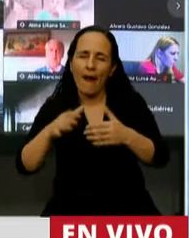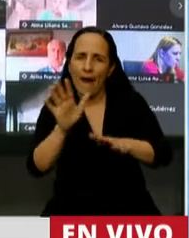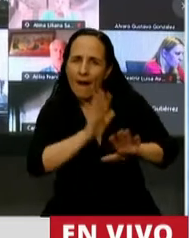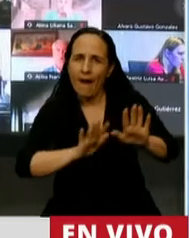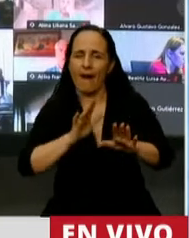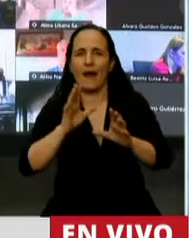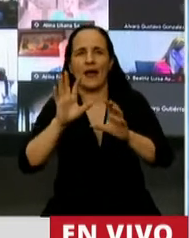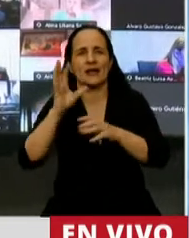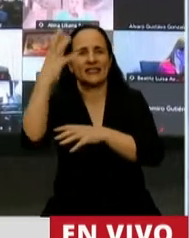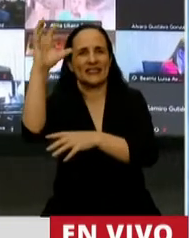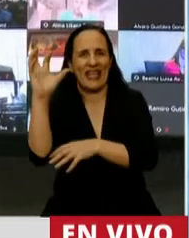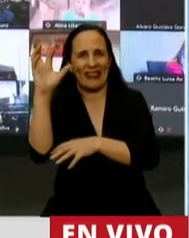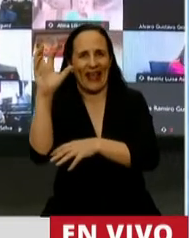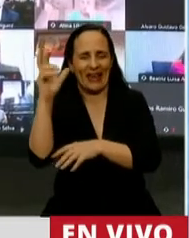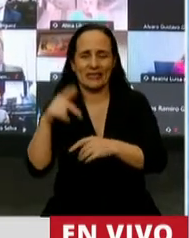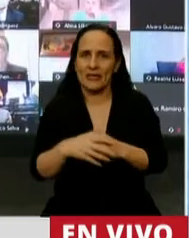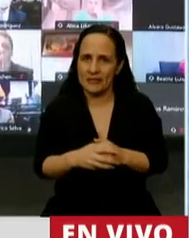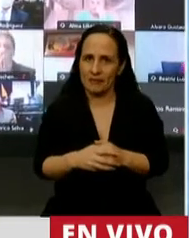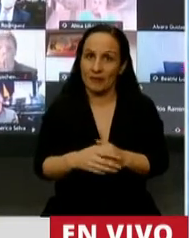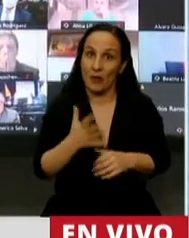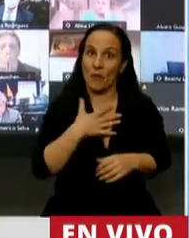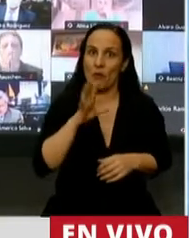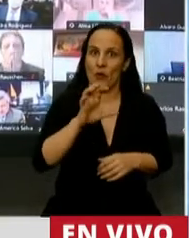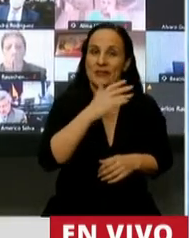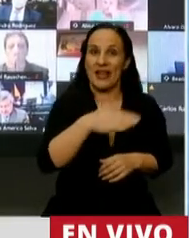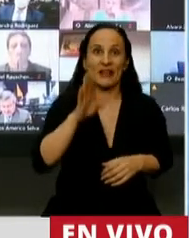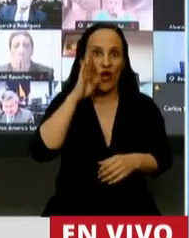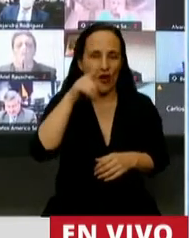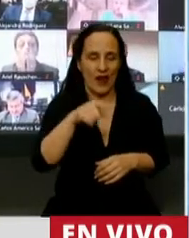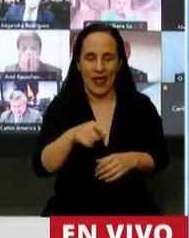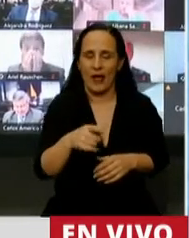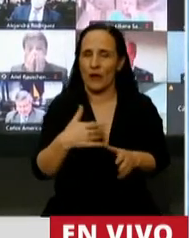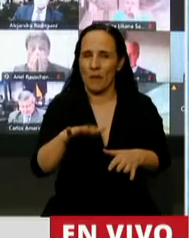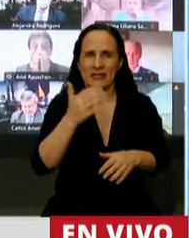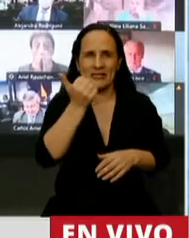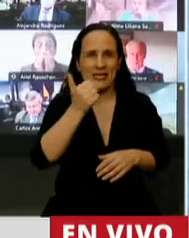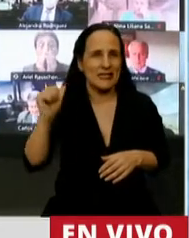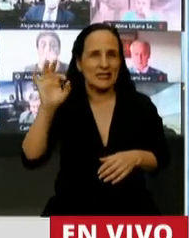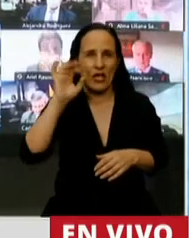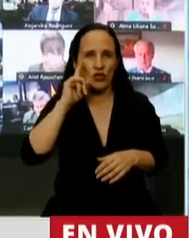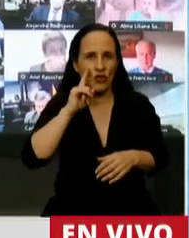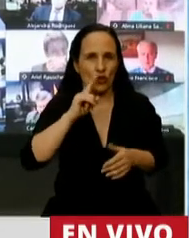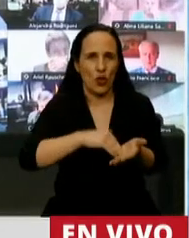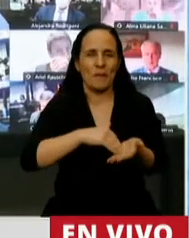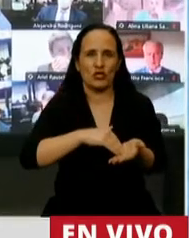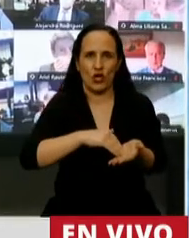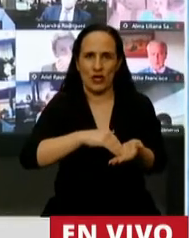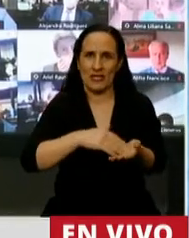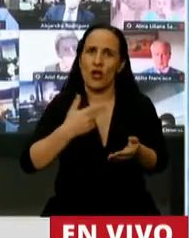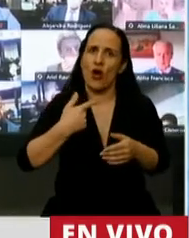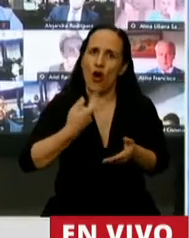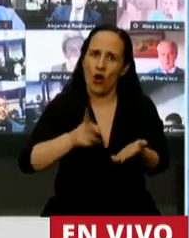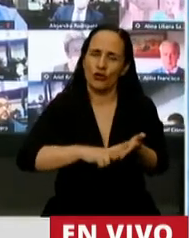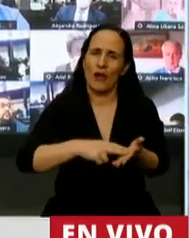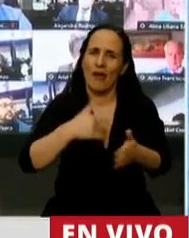Río Negro, con cuatro nuevos proyectos espaciales por más de 1.600 millones. Volvemos a construir satélites en la Argentina.